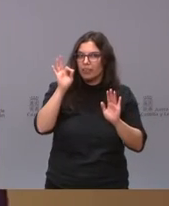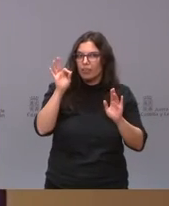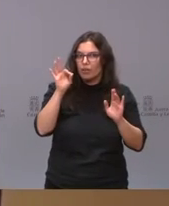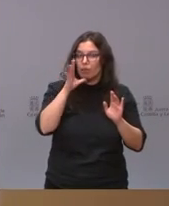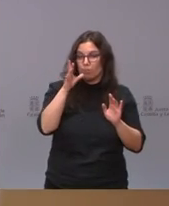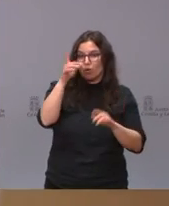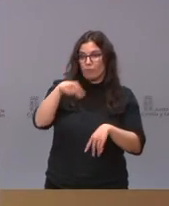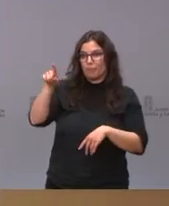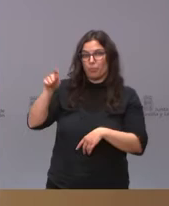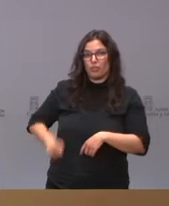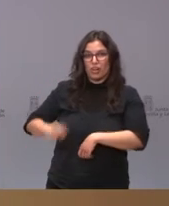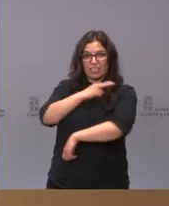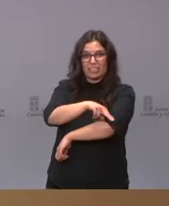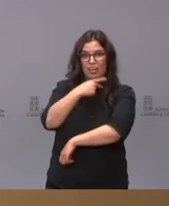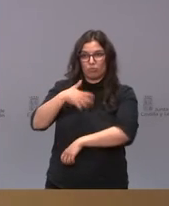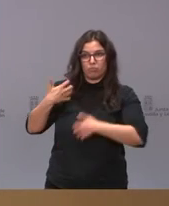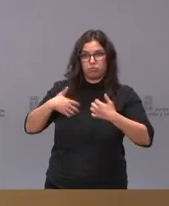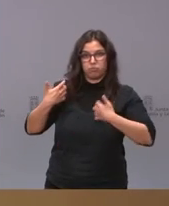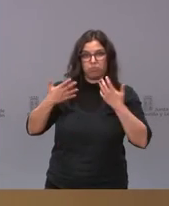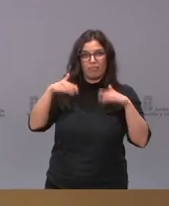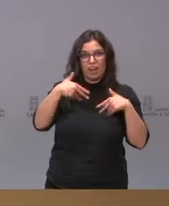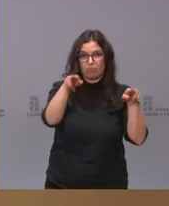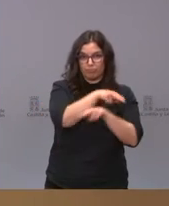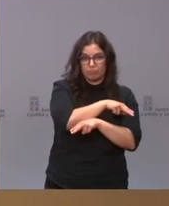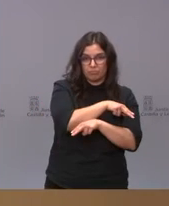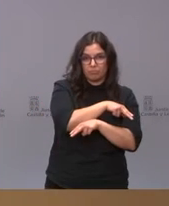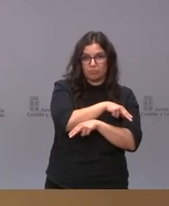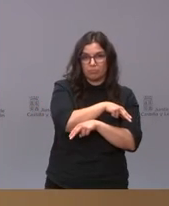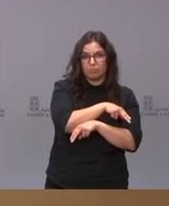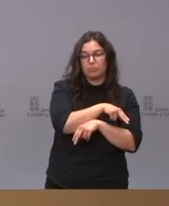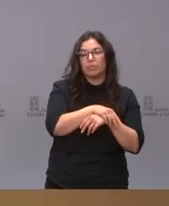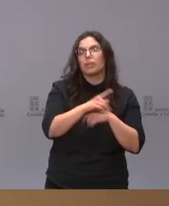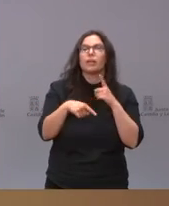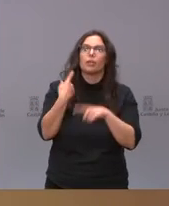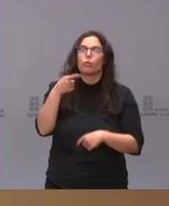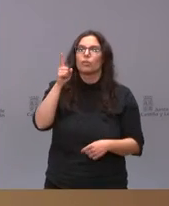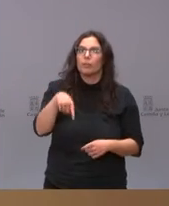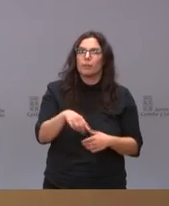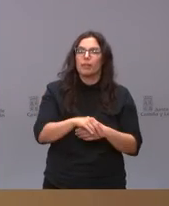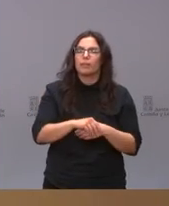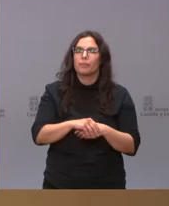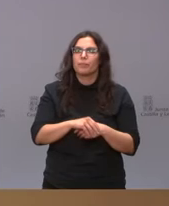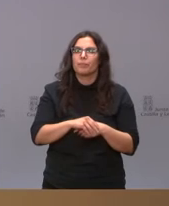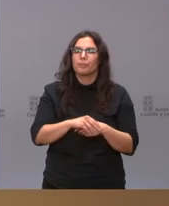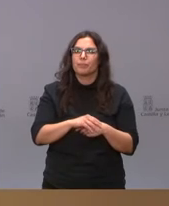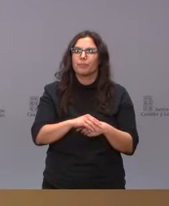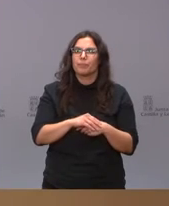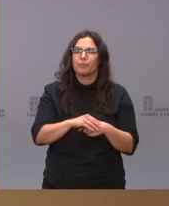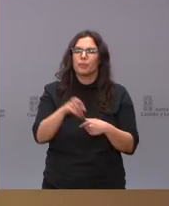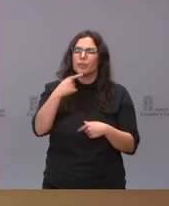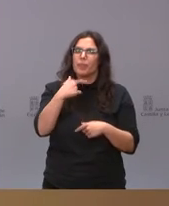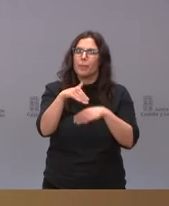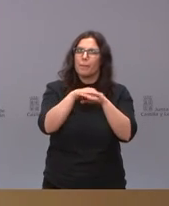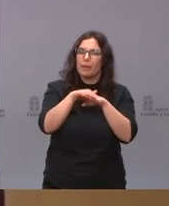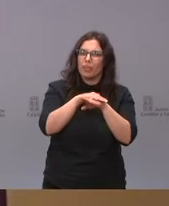los sanitarios retirarle y luego también han pedido disculpas